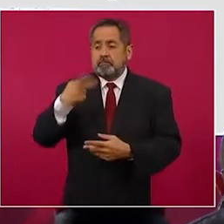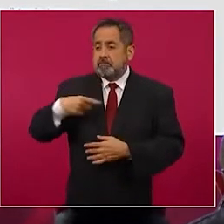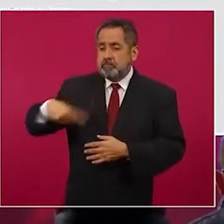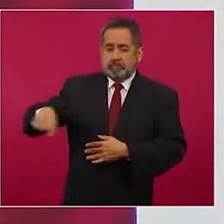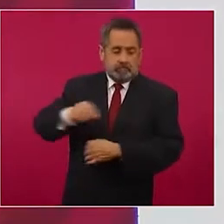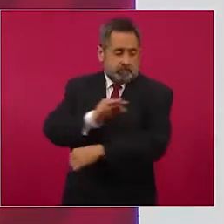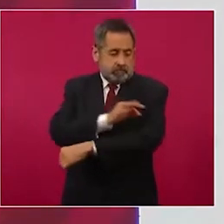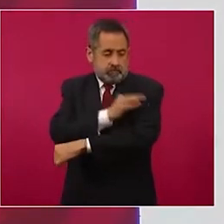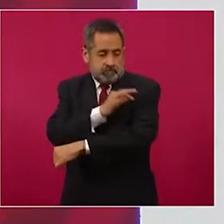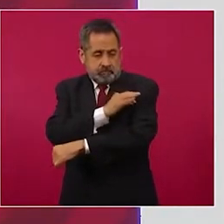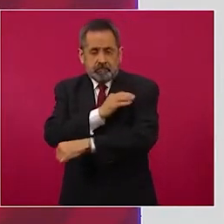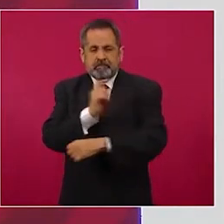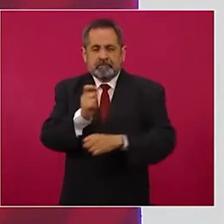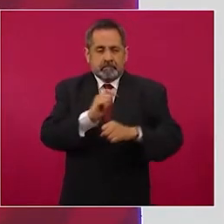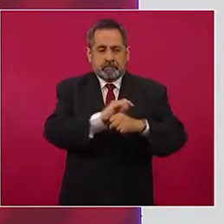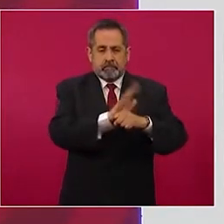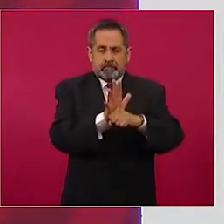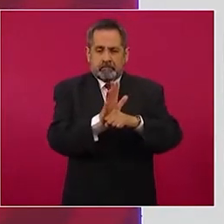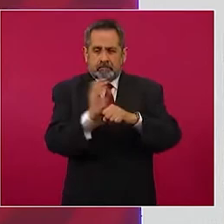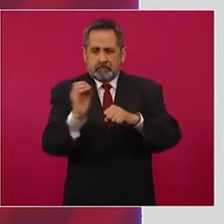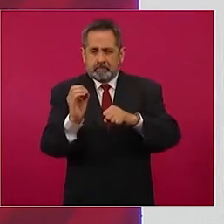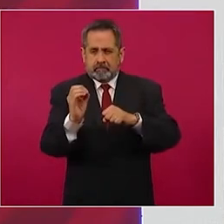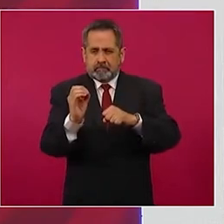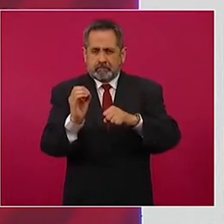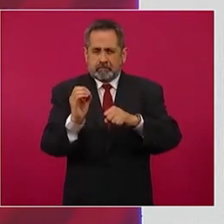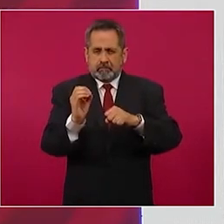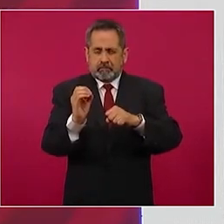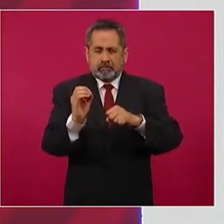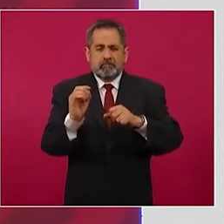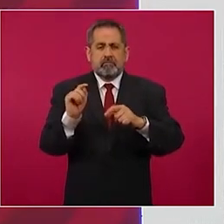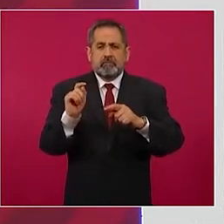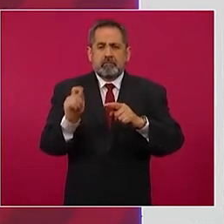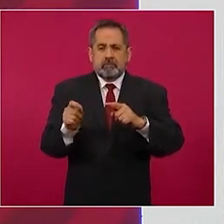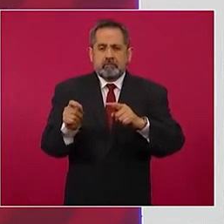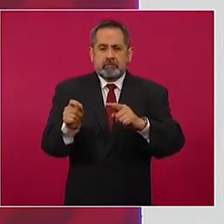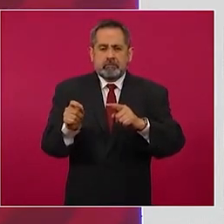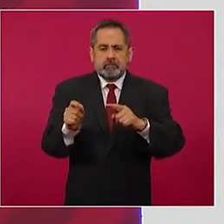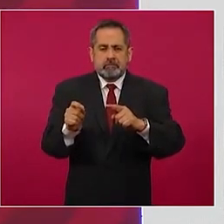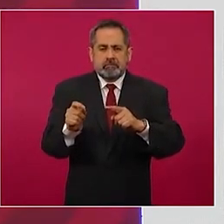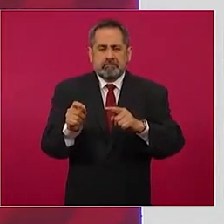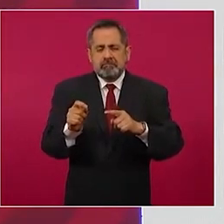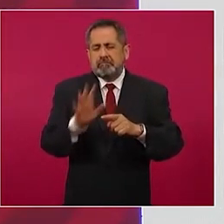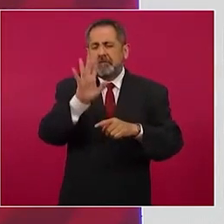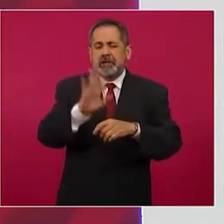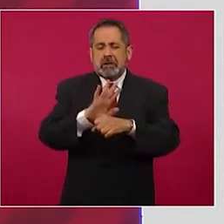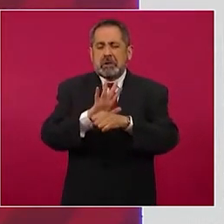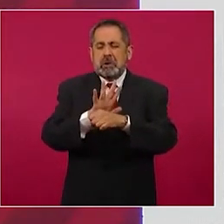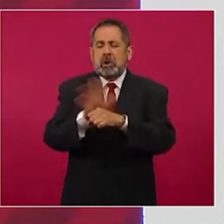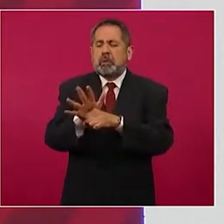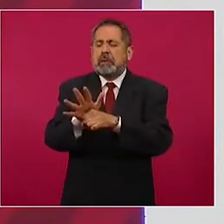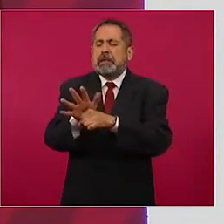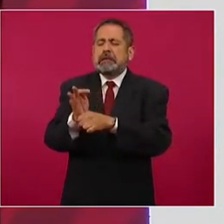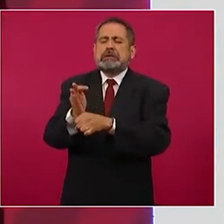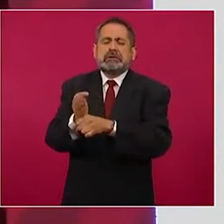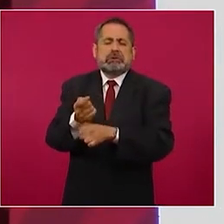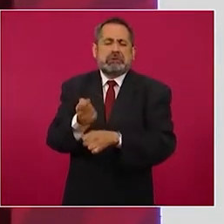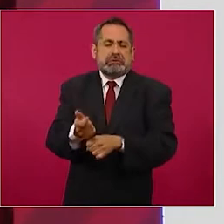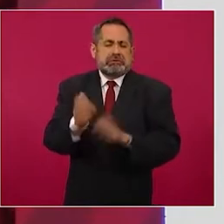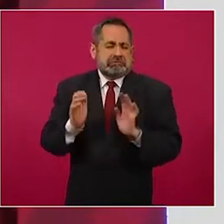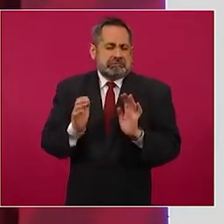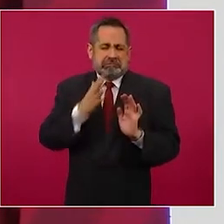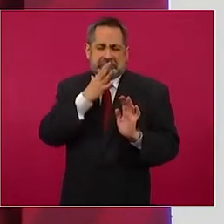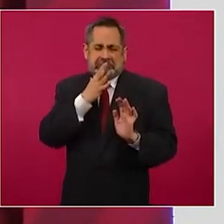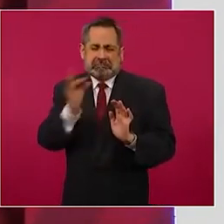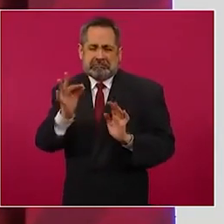la variante Omicron es un COVIDcito. O sea que no tiene